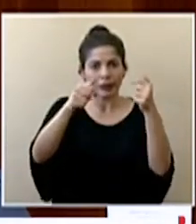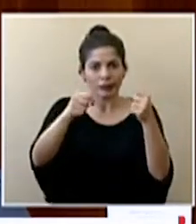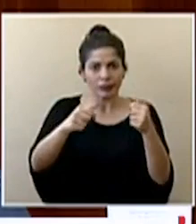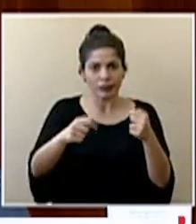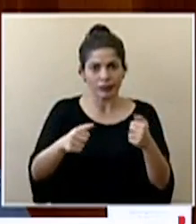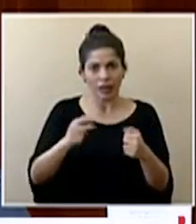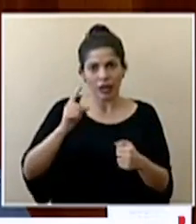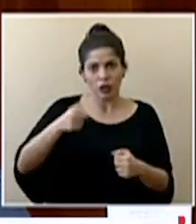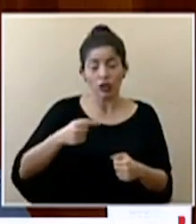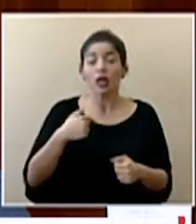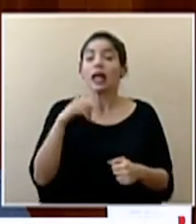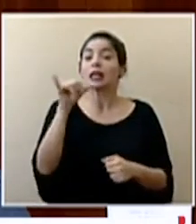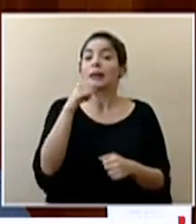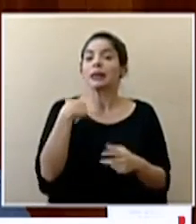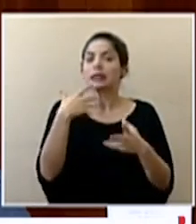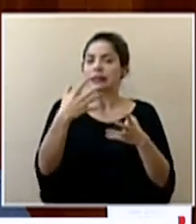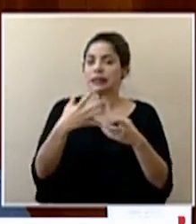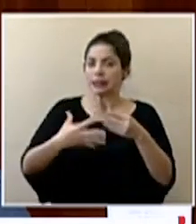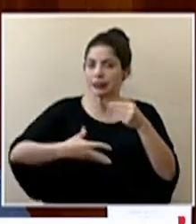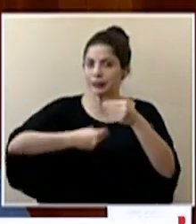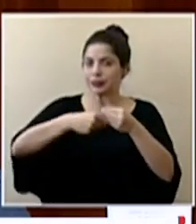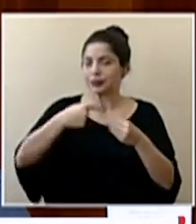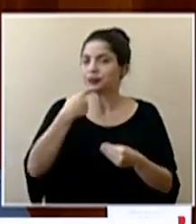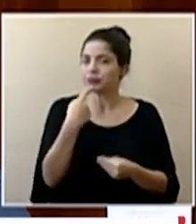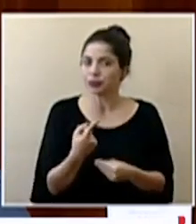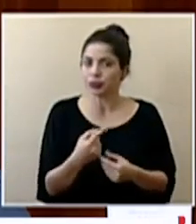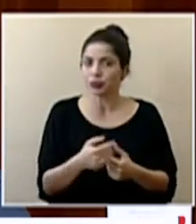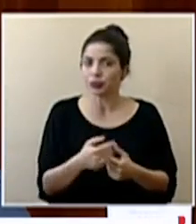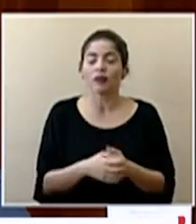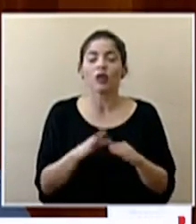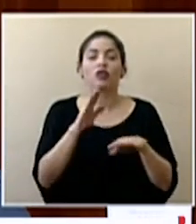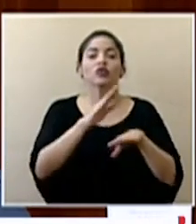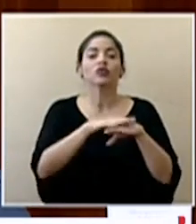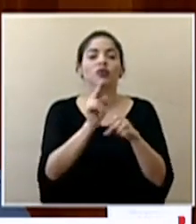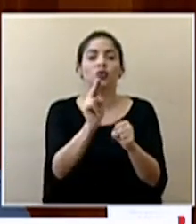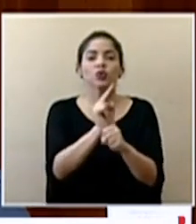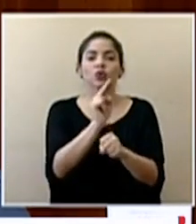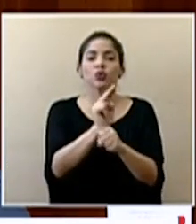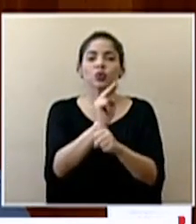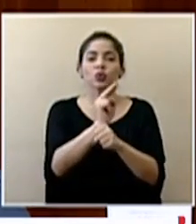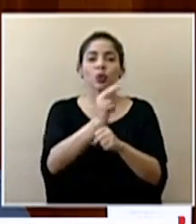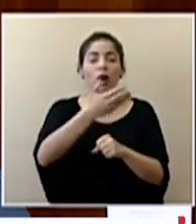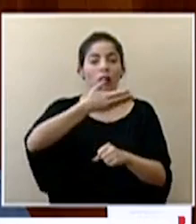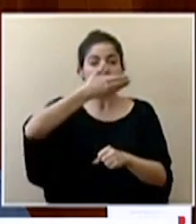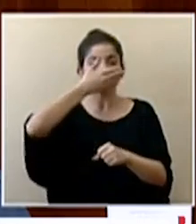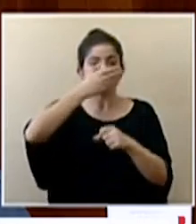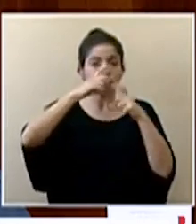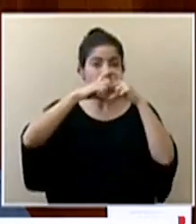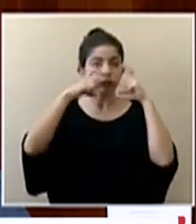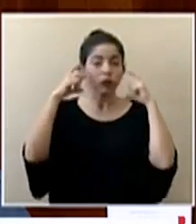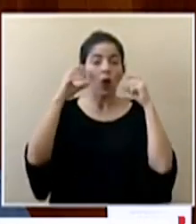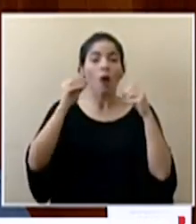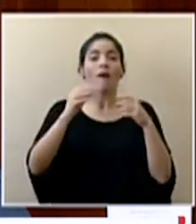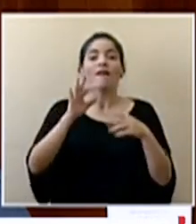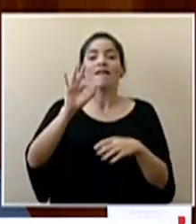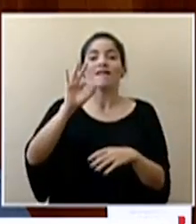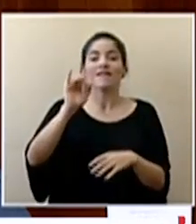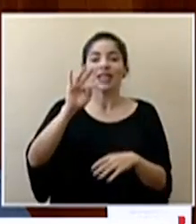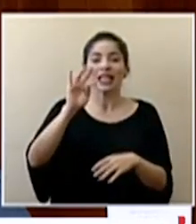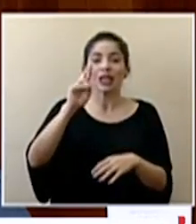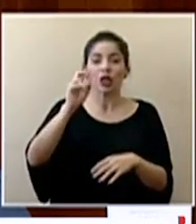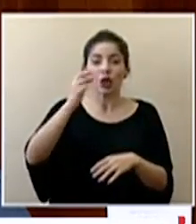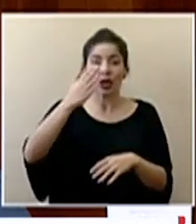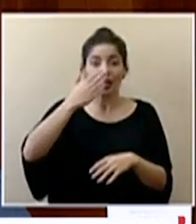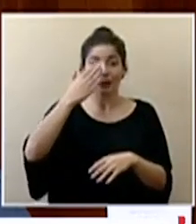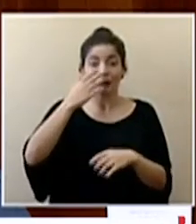medidas yo sí quería indicar en el sentido de el uso de los cubrebocas o los filtros respiratorios que las